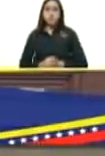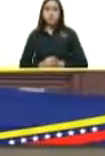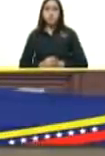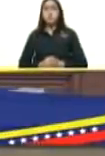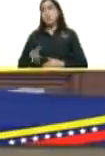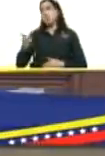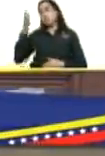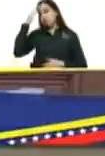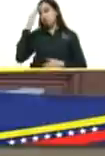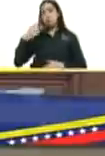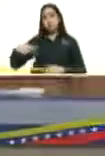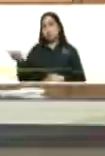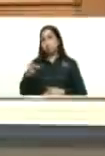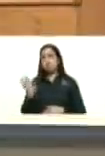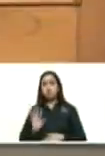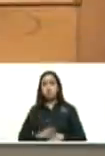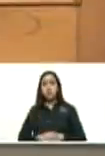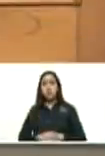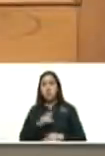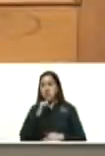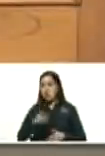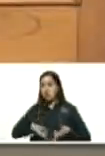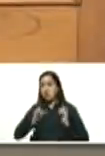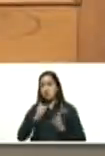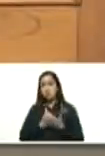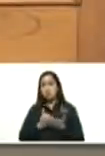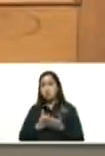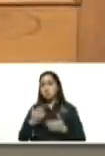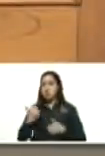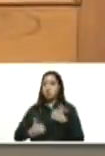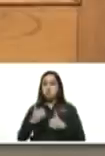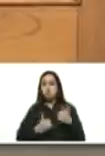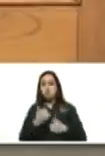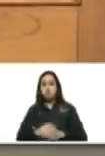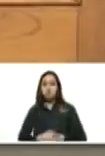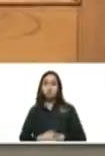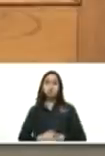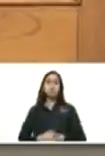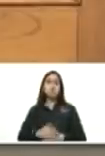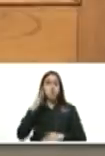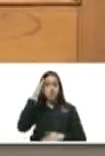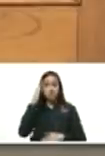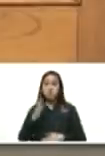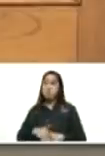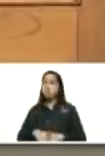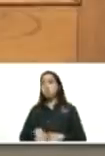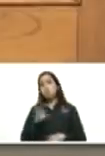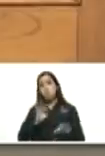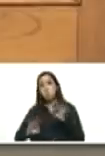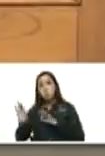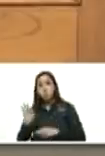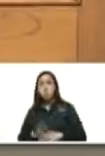sabrán ellos quien les dio el permiso para inscribir candidaturas y han salido a buscar sus votos